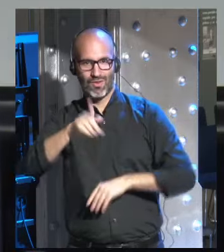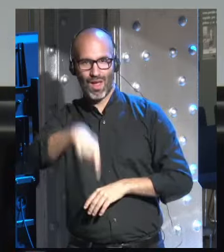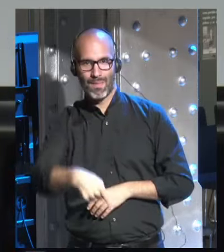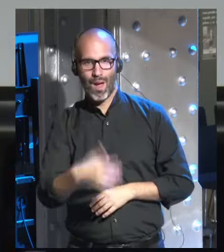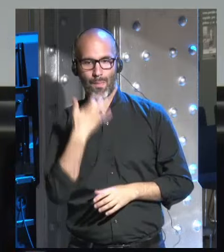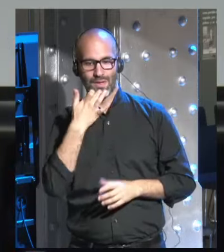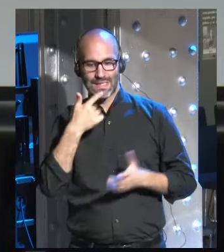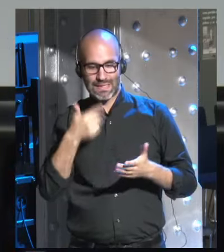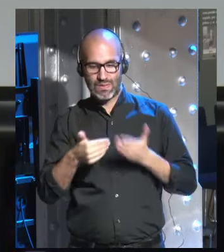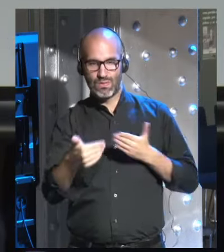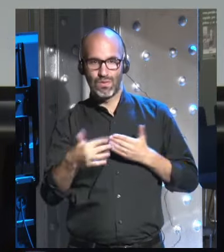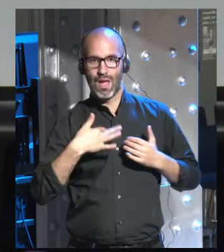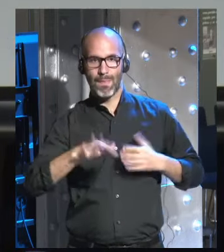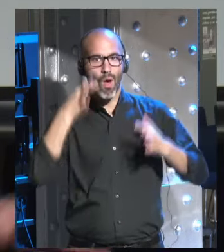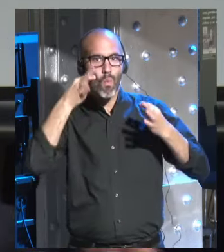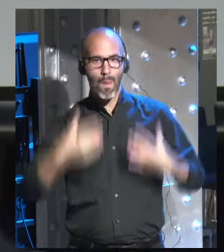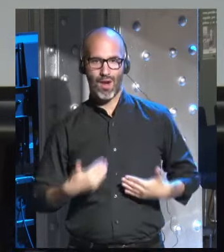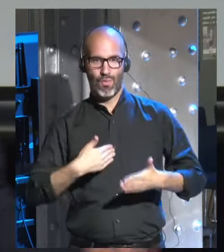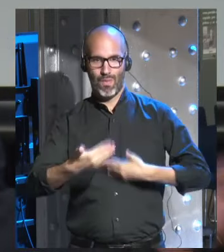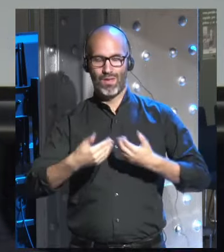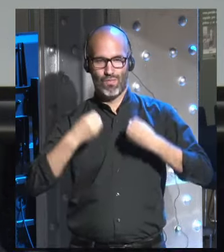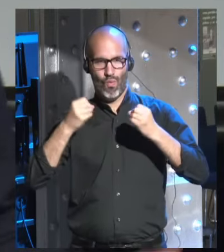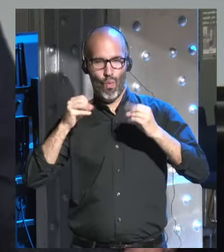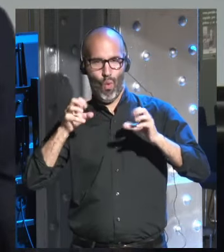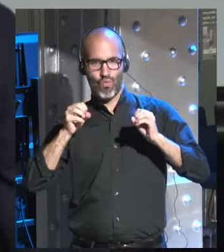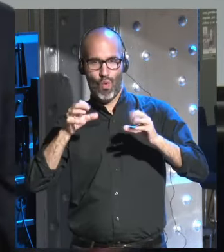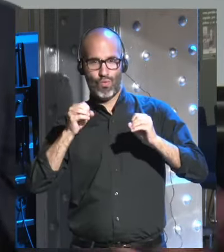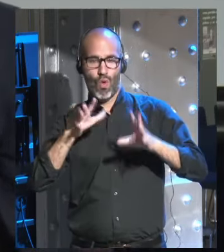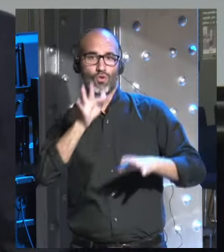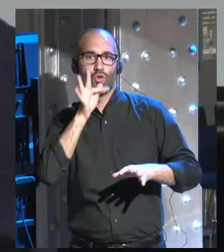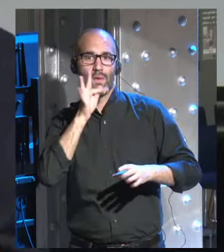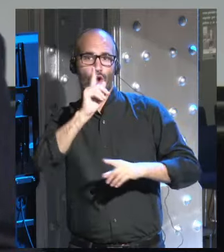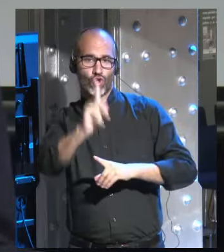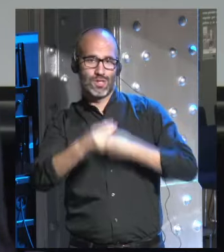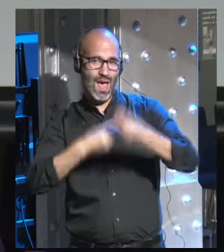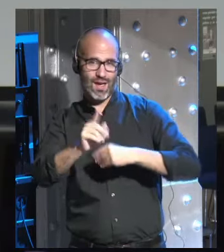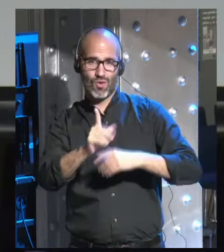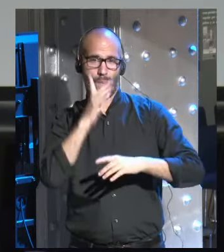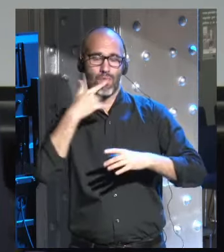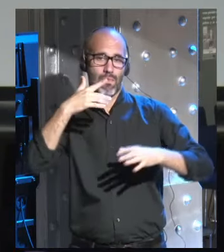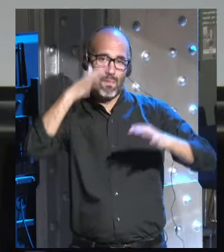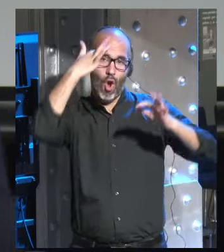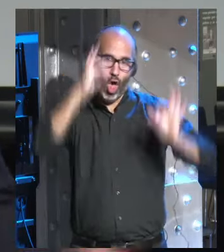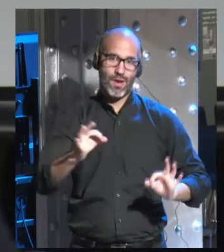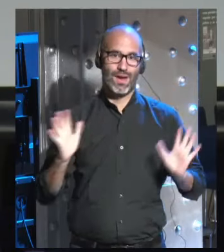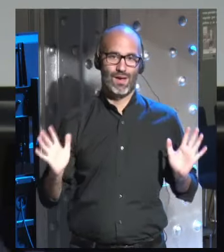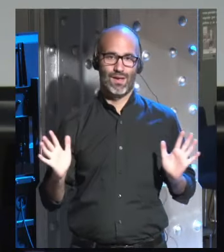que empezarían a brillar en la oscuridad con esa luz, no se ha hecho de nuevo por esas razones obvias,